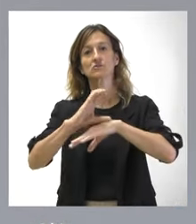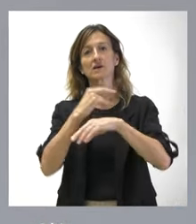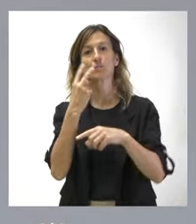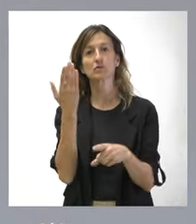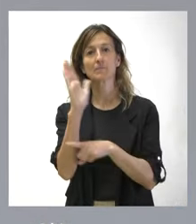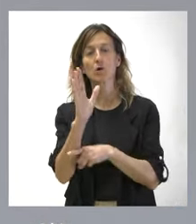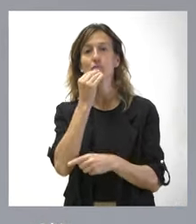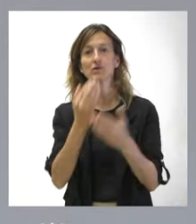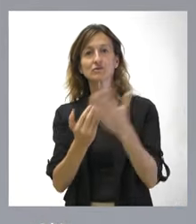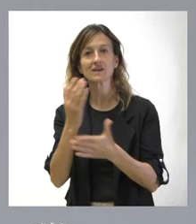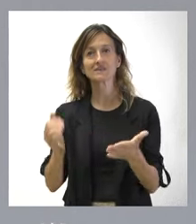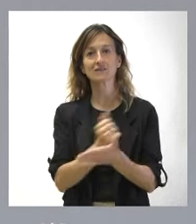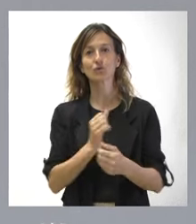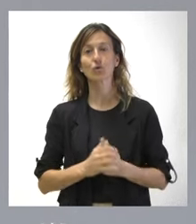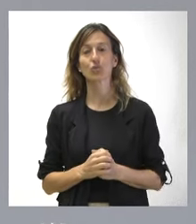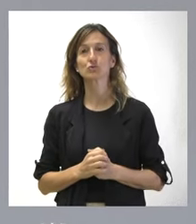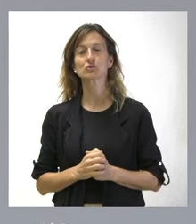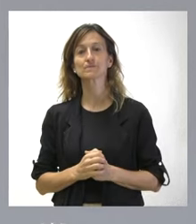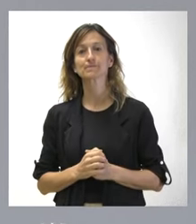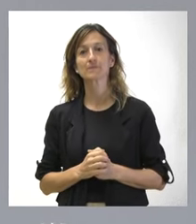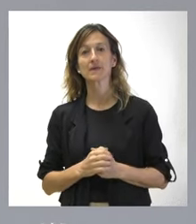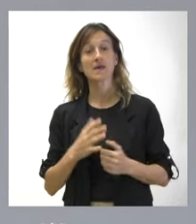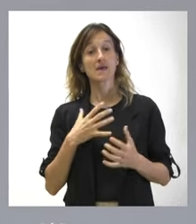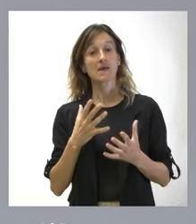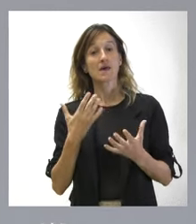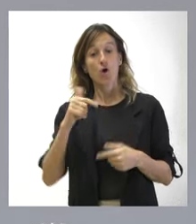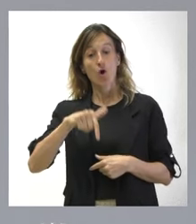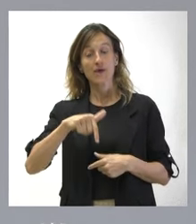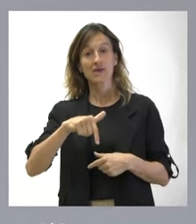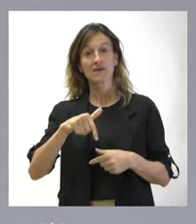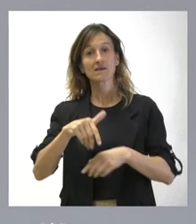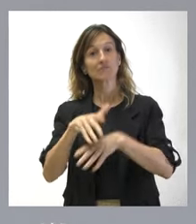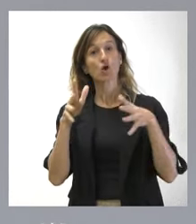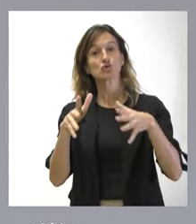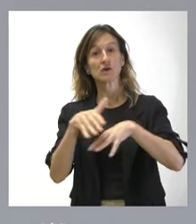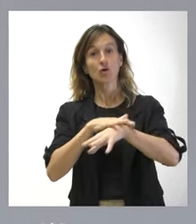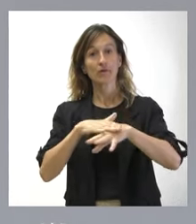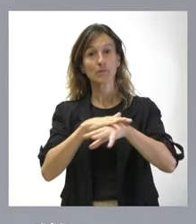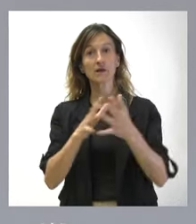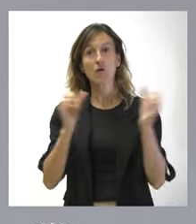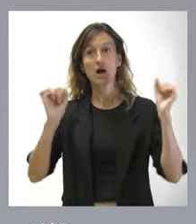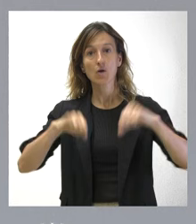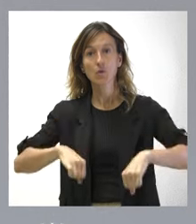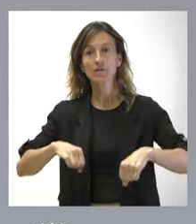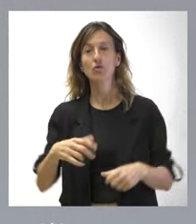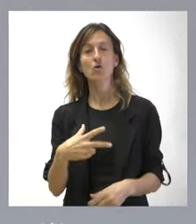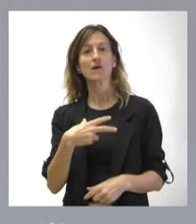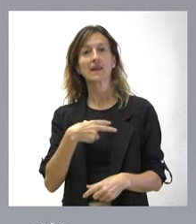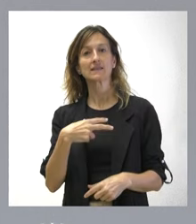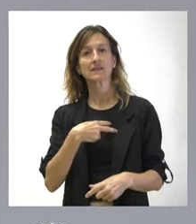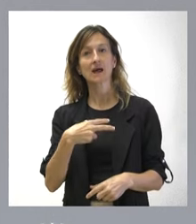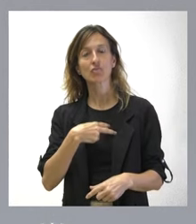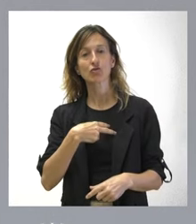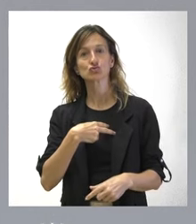a todos. Con el acuerdo alcanzado hoy en el Consejo de Gobierno, los letrados de la